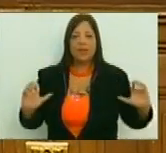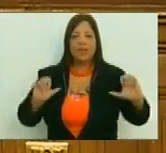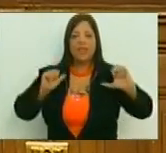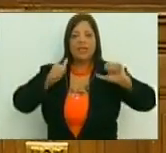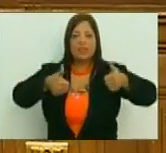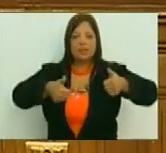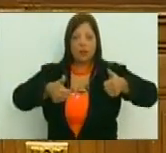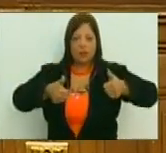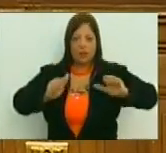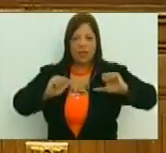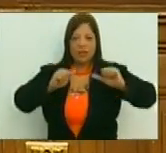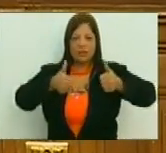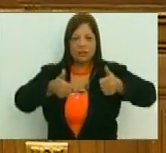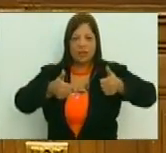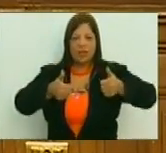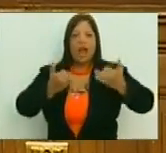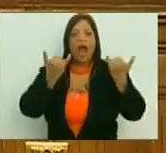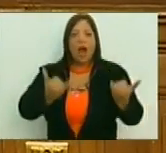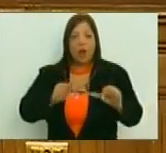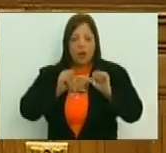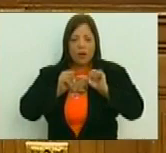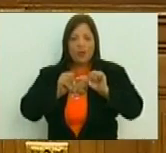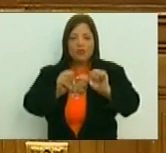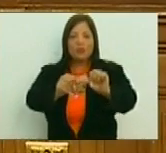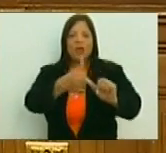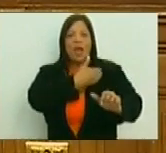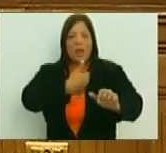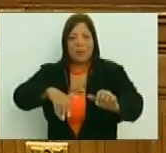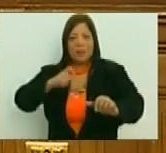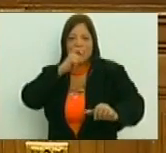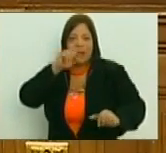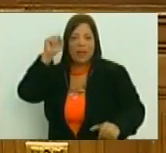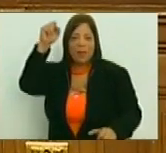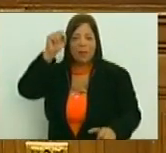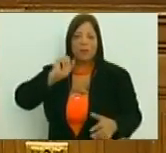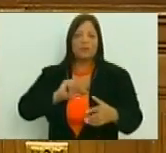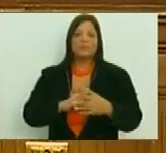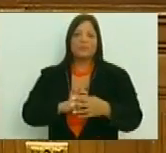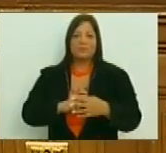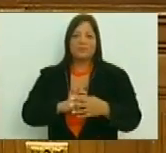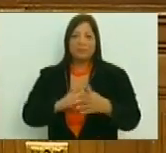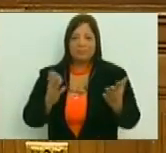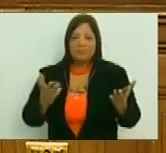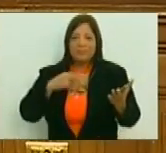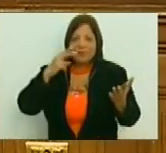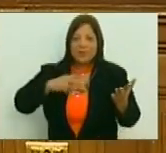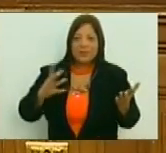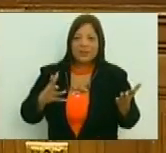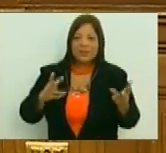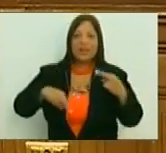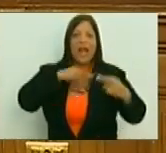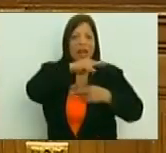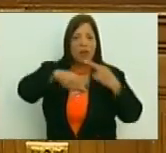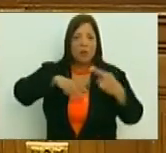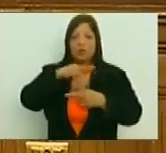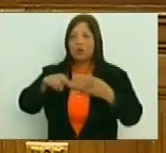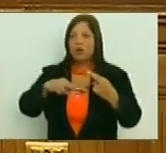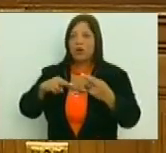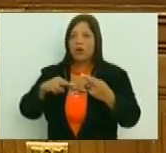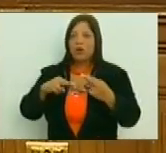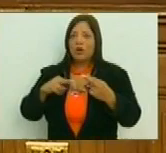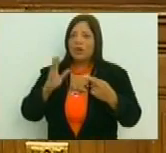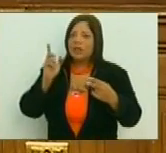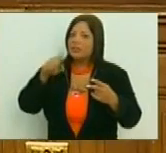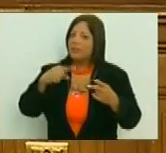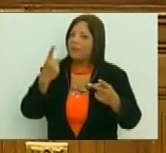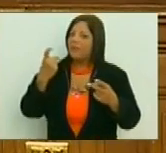tiempo vital y lo ha continuado el presidente Nicolás Maduro, que ciertamente una revolución no es revolución, sino